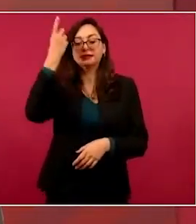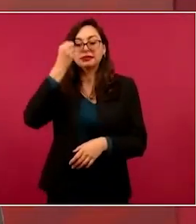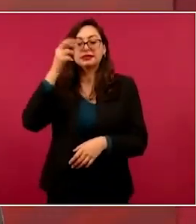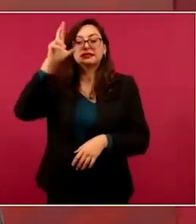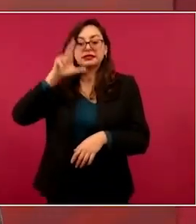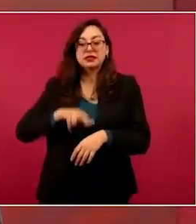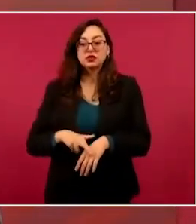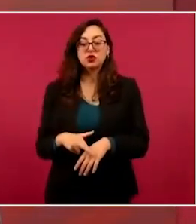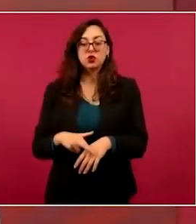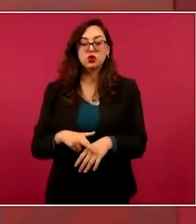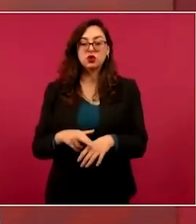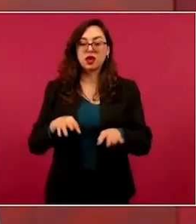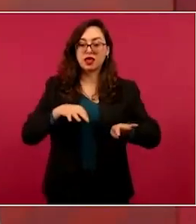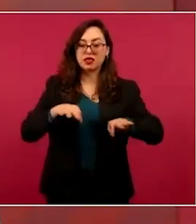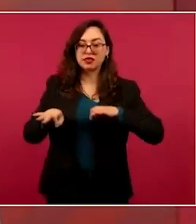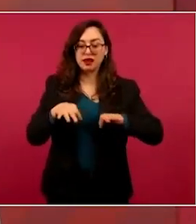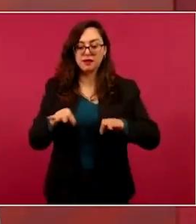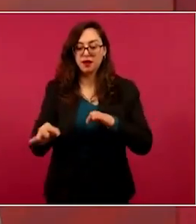terminando